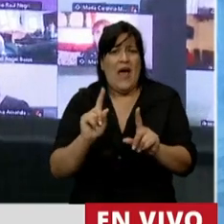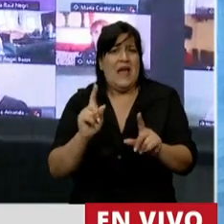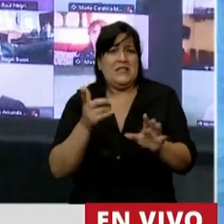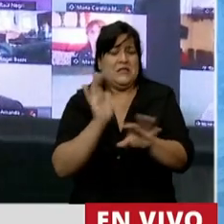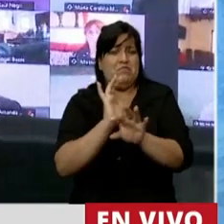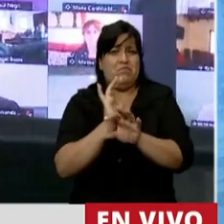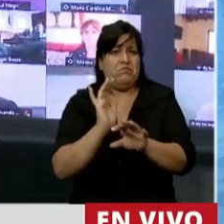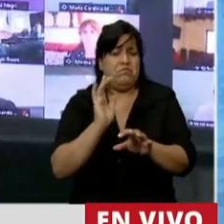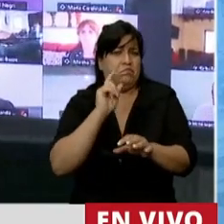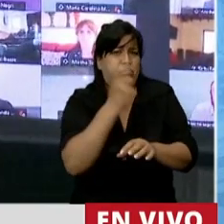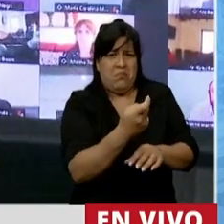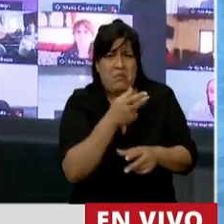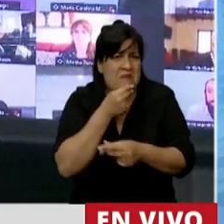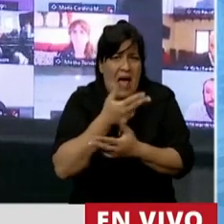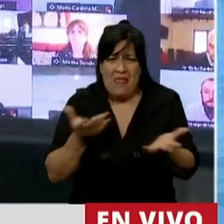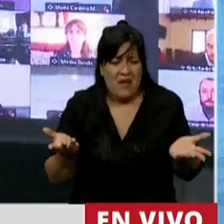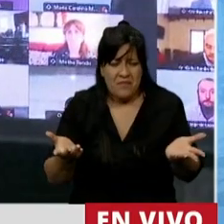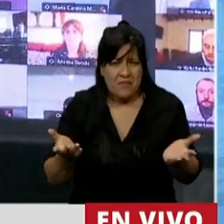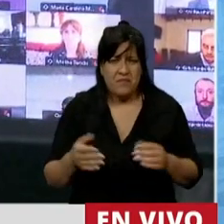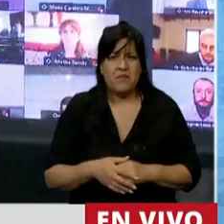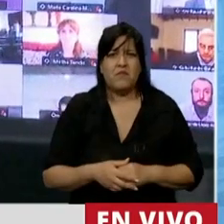inocencia. Señor Presidente,